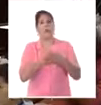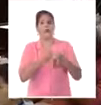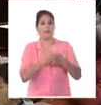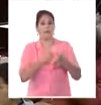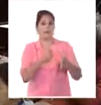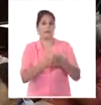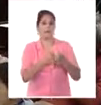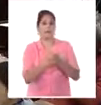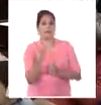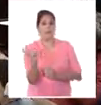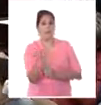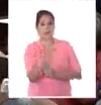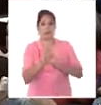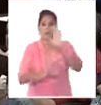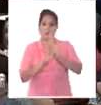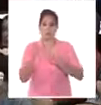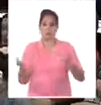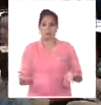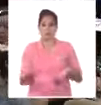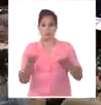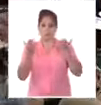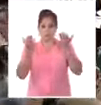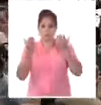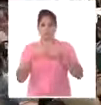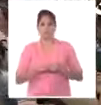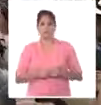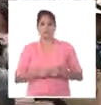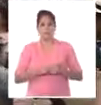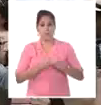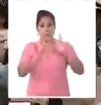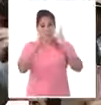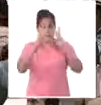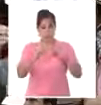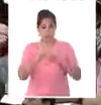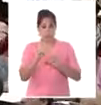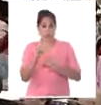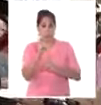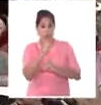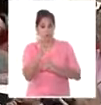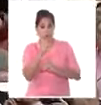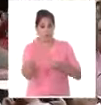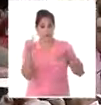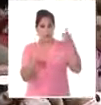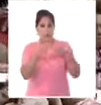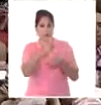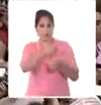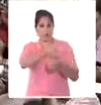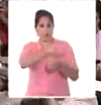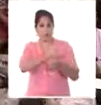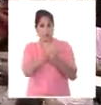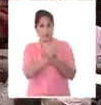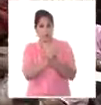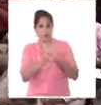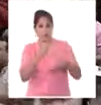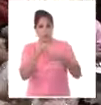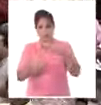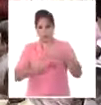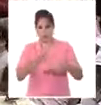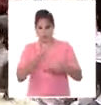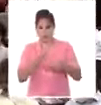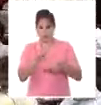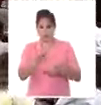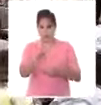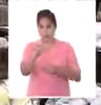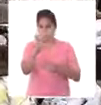y salir adelante. Los resultados en los tres procesos de democracia participativa realizados en apenas los